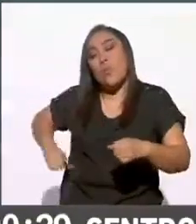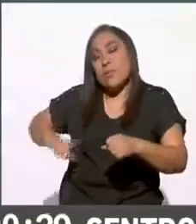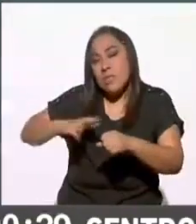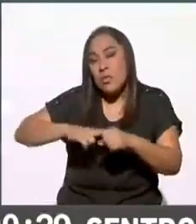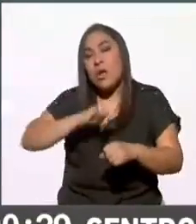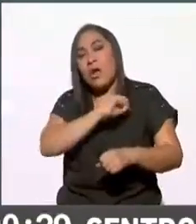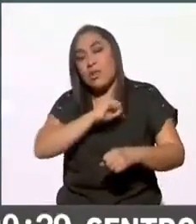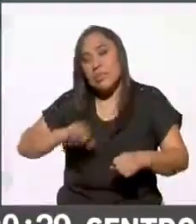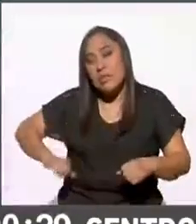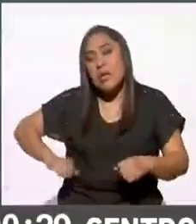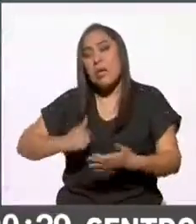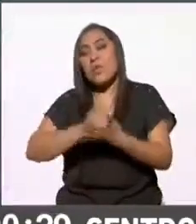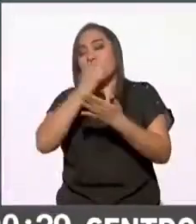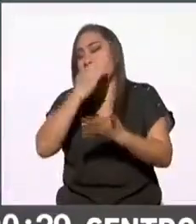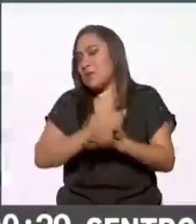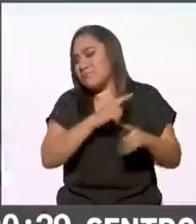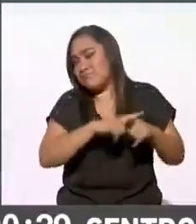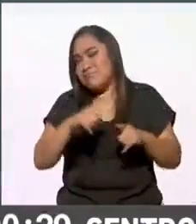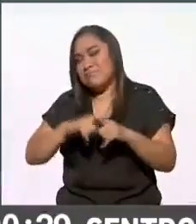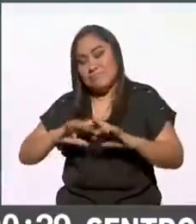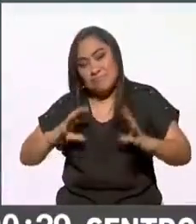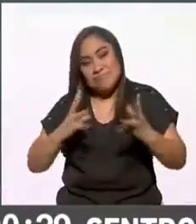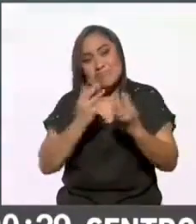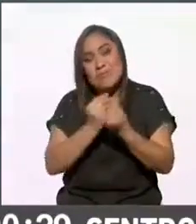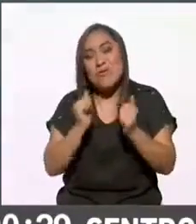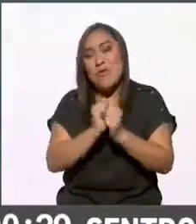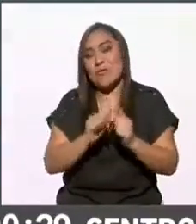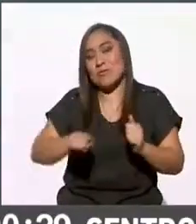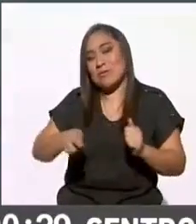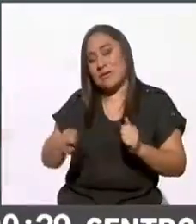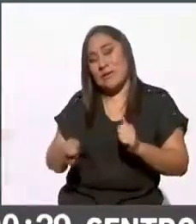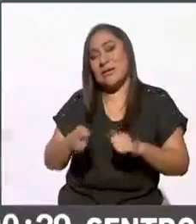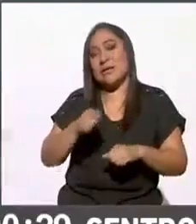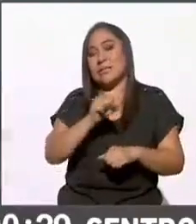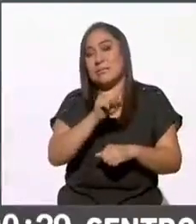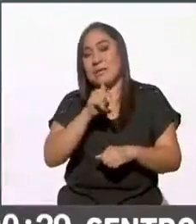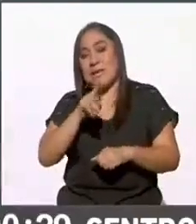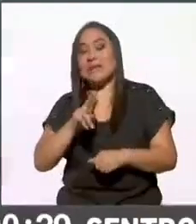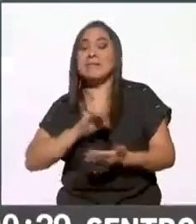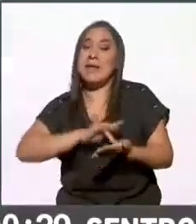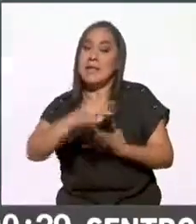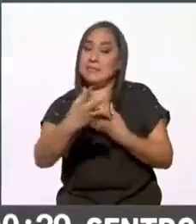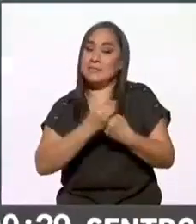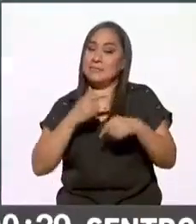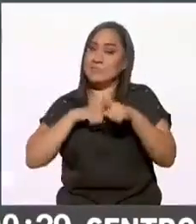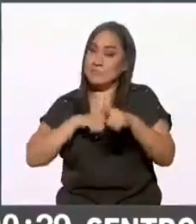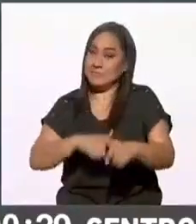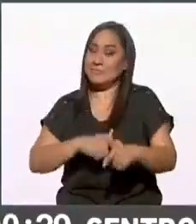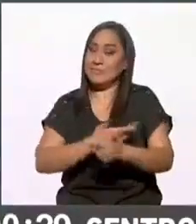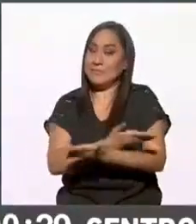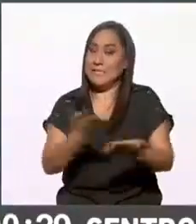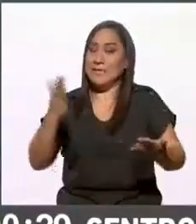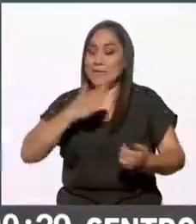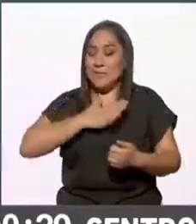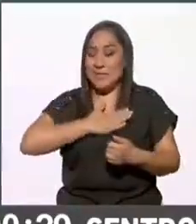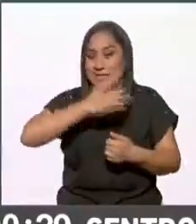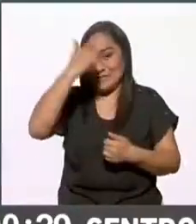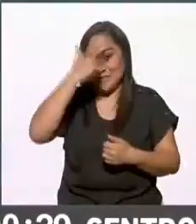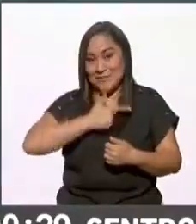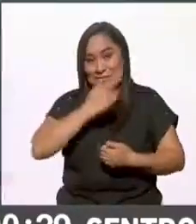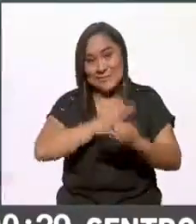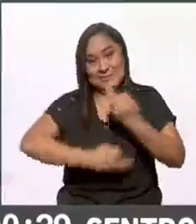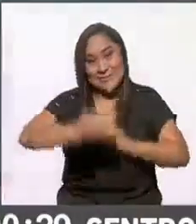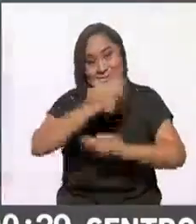unidos por las audiencias gracias a quienes nos vieron y nos escucharon a lo largo del día que tengan una excelente noche